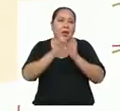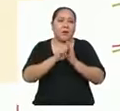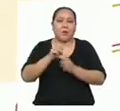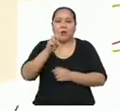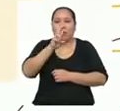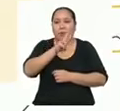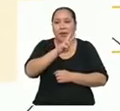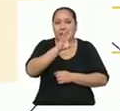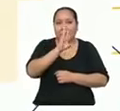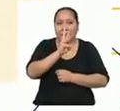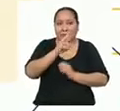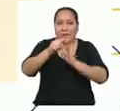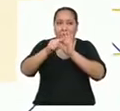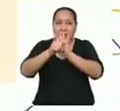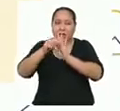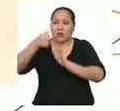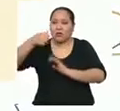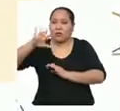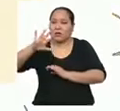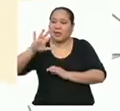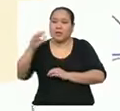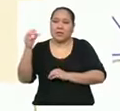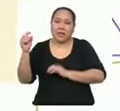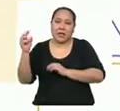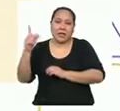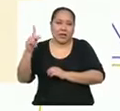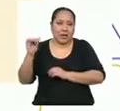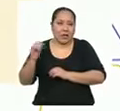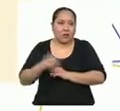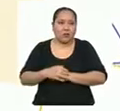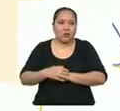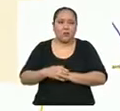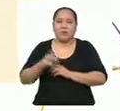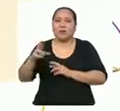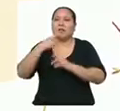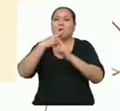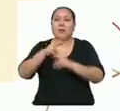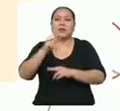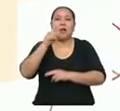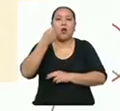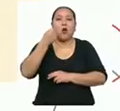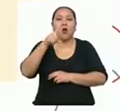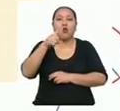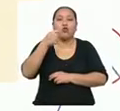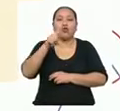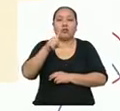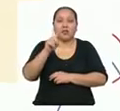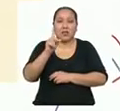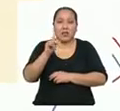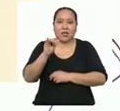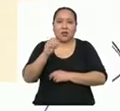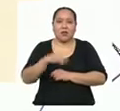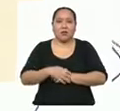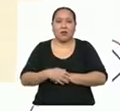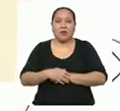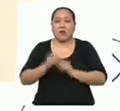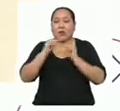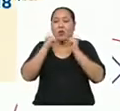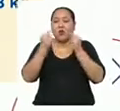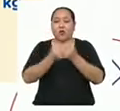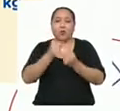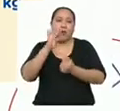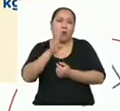26 kilogramos menos 15 kilogramos. Y eso resulta en 11 kilogramos. Y para la sección B,